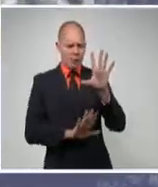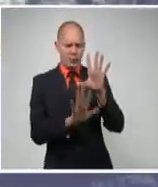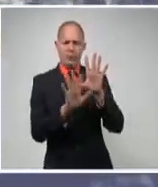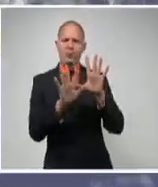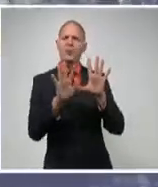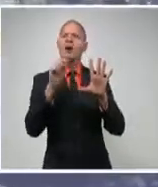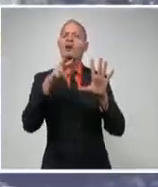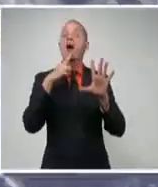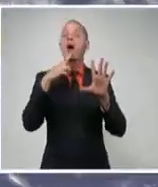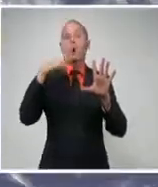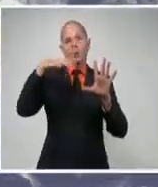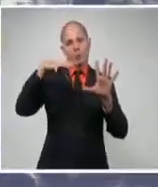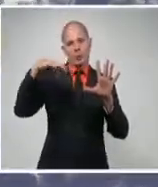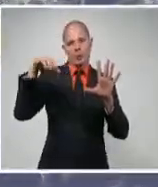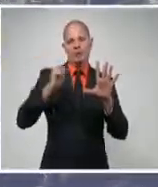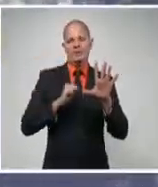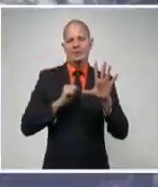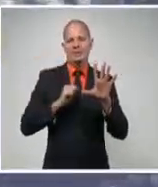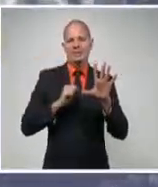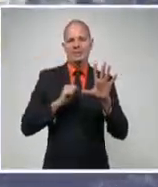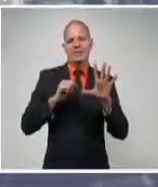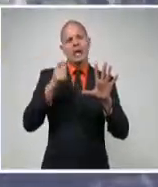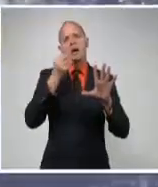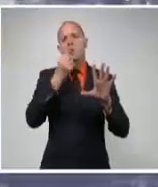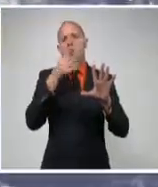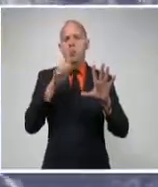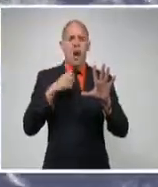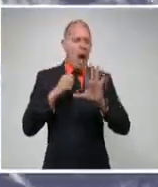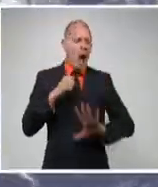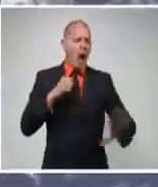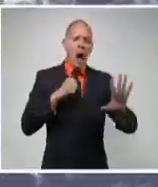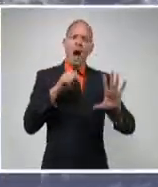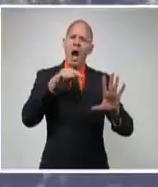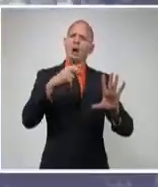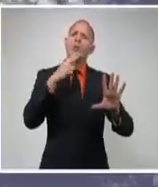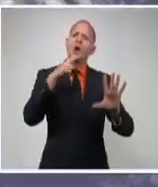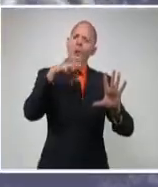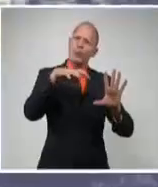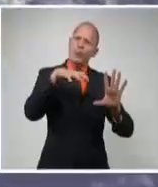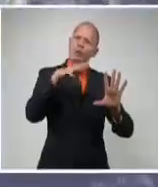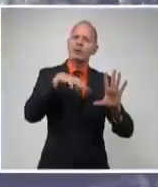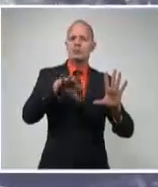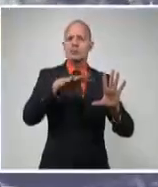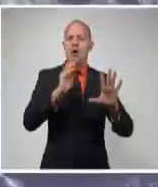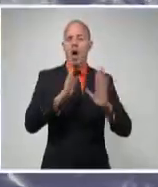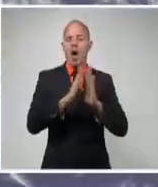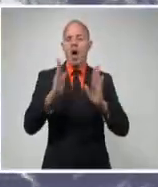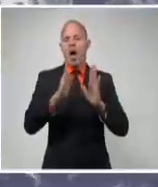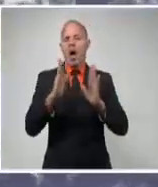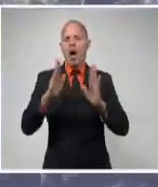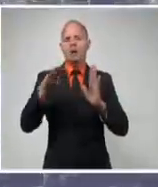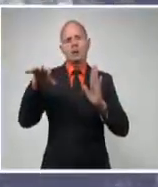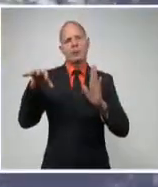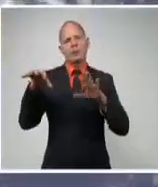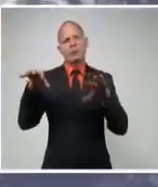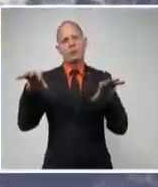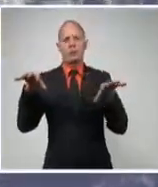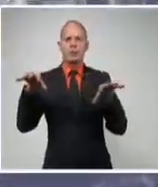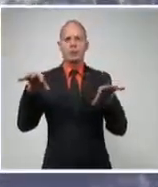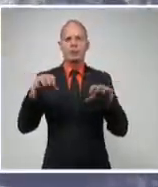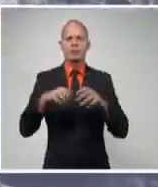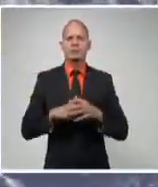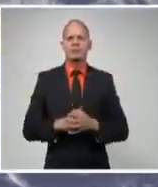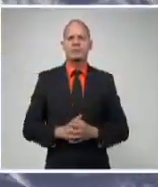altos de la tropósfera que han mantenido alguna probabilidad de lluvias en la región oriental y también aisladas lluvias desde horas tempranas del día